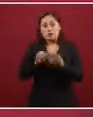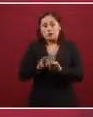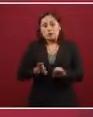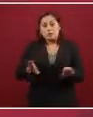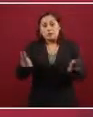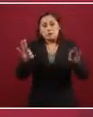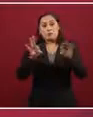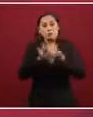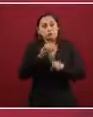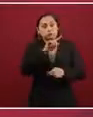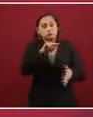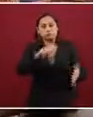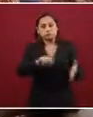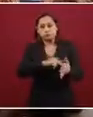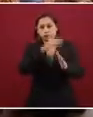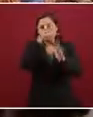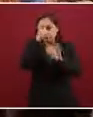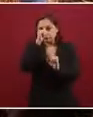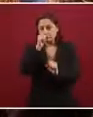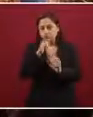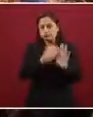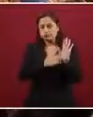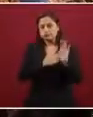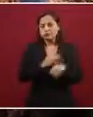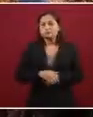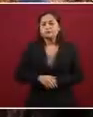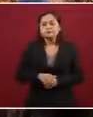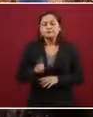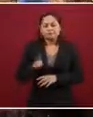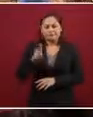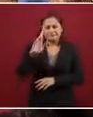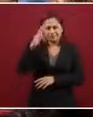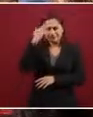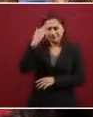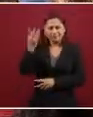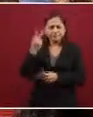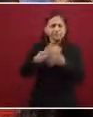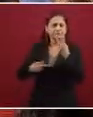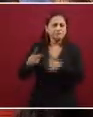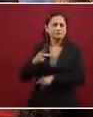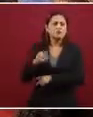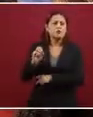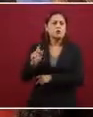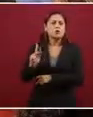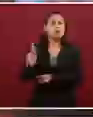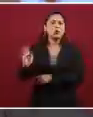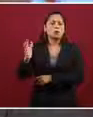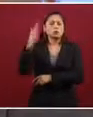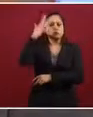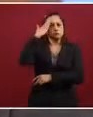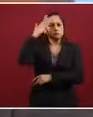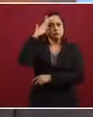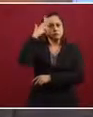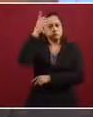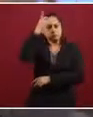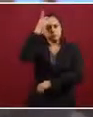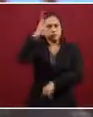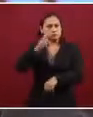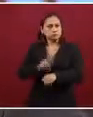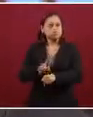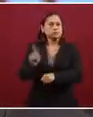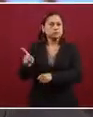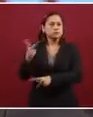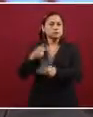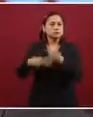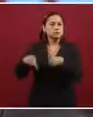Inclusive hace poco, como ustedes recordarán, vino el director de la OPEC, bueno, uno de los altos directivos, para anunciar y firmar